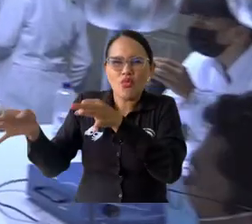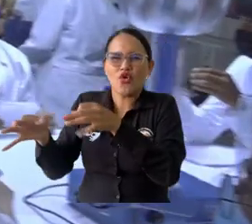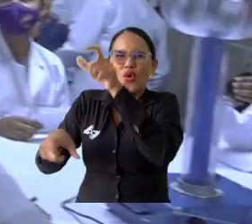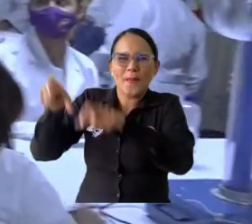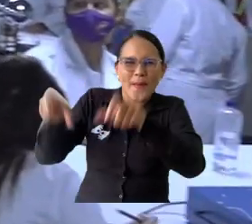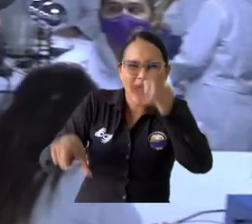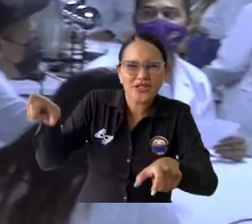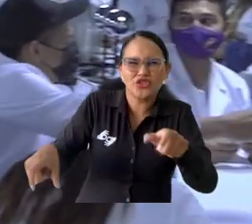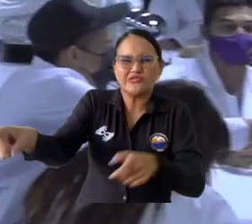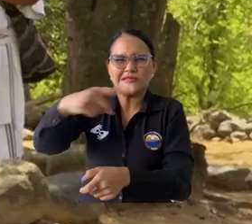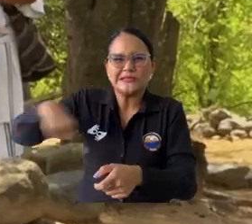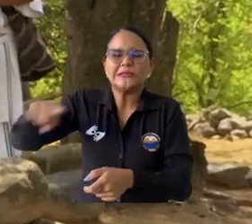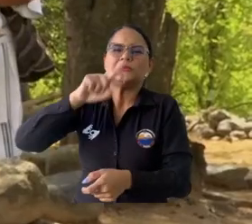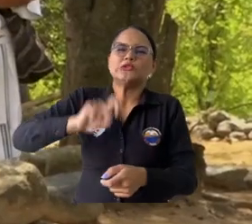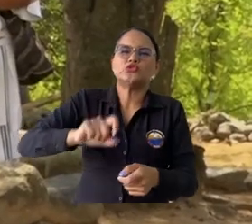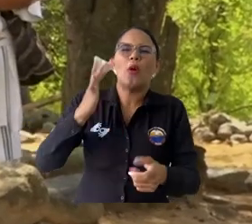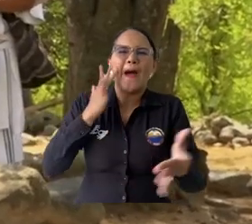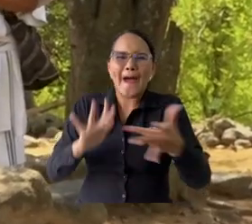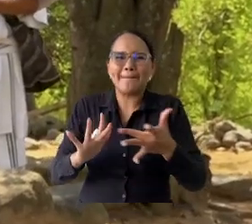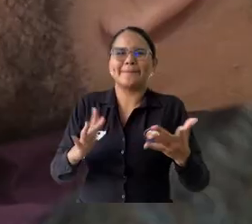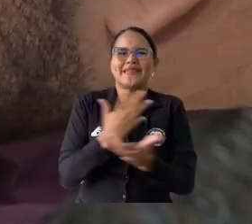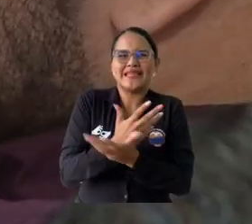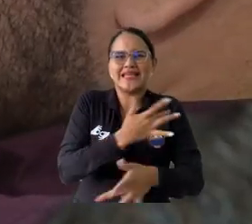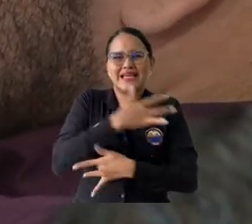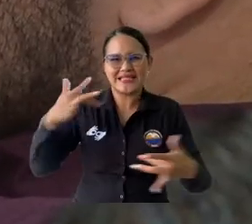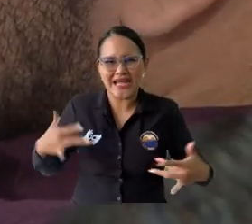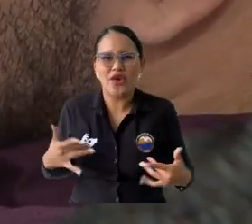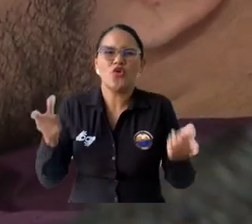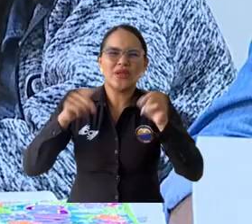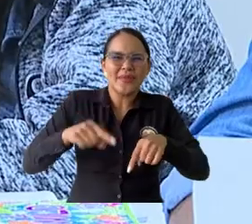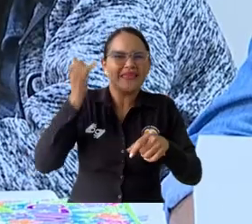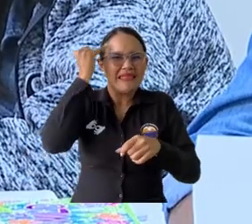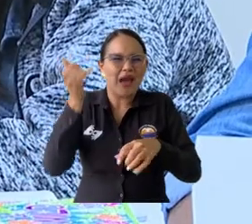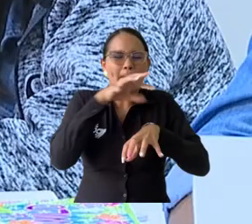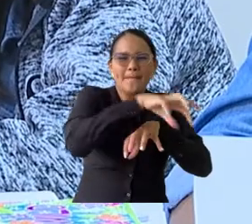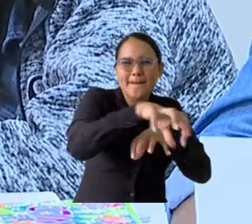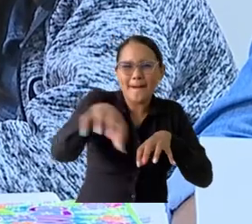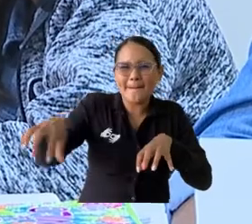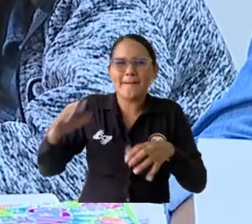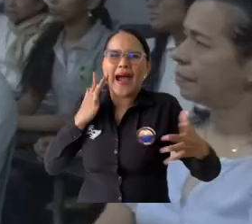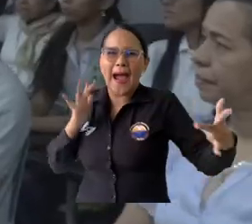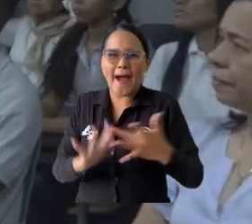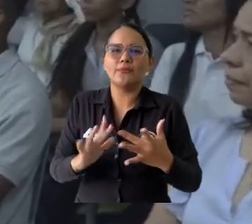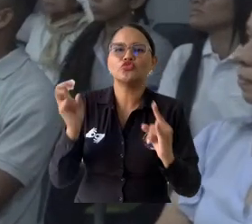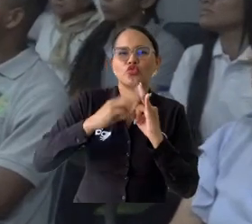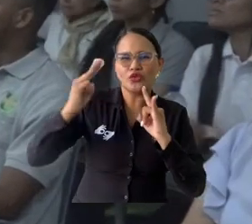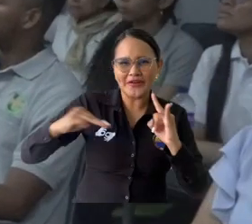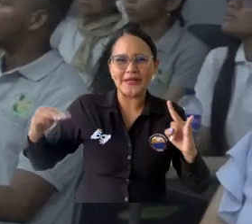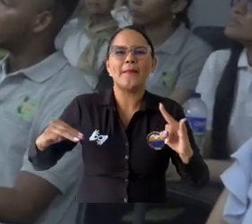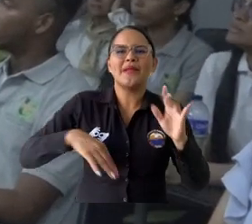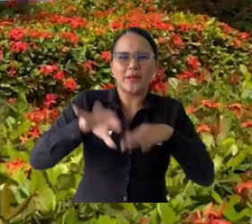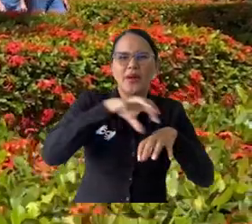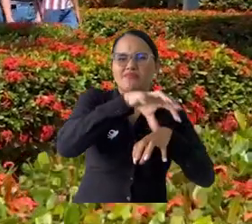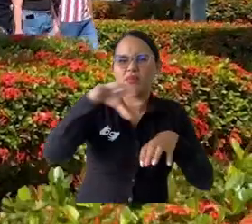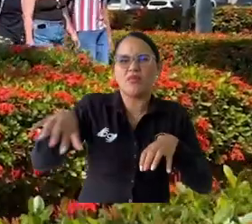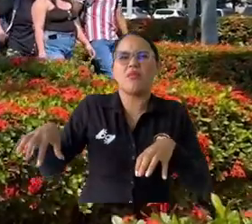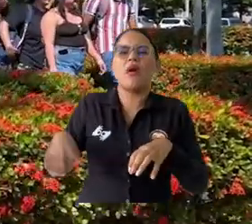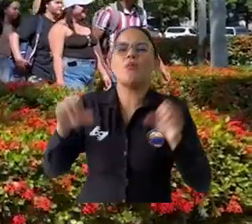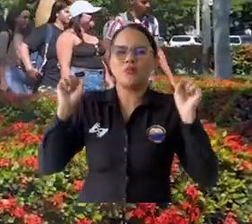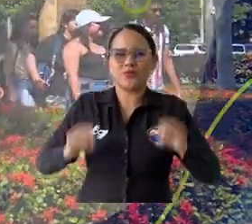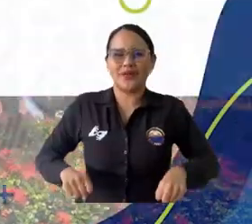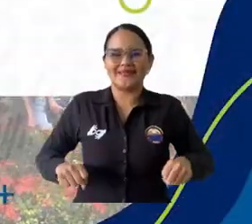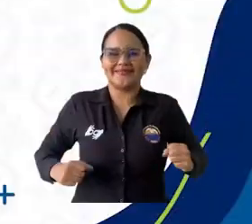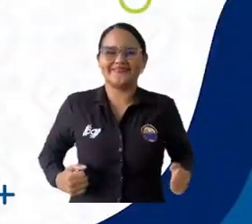además de la financiación para la consolidación de sedes distribuidas en el departamento, con lo que Unimagdalena tendría más presencia en el territorio.